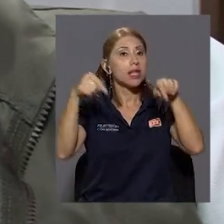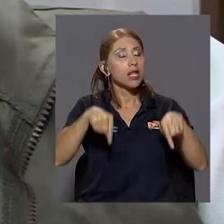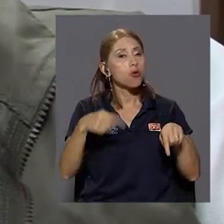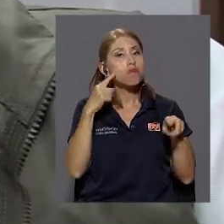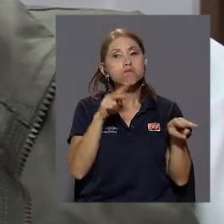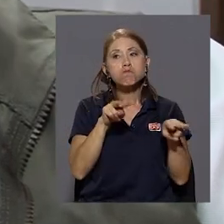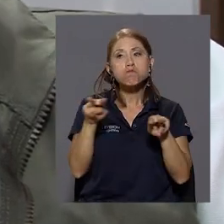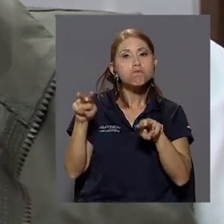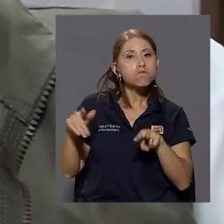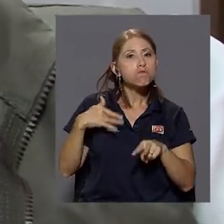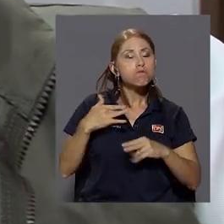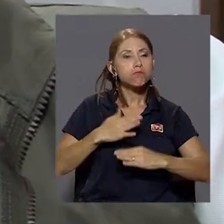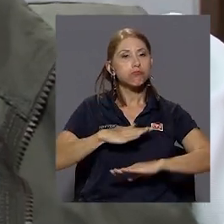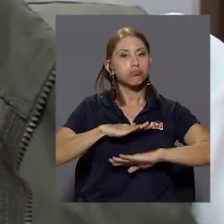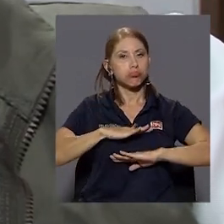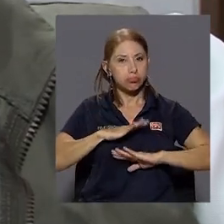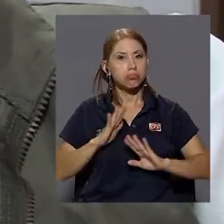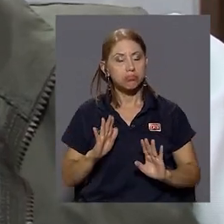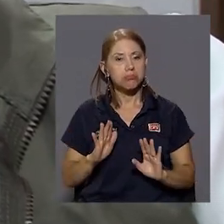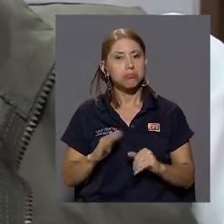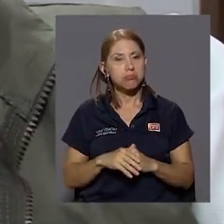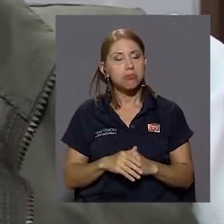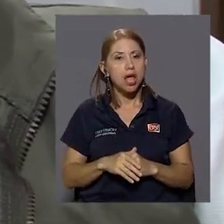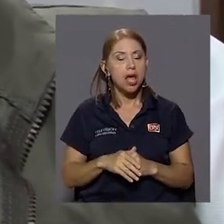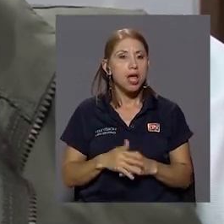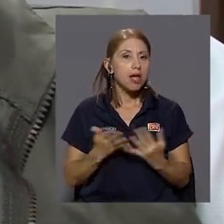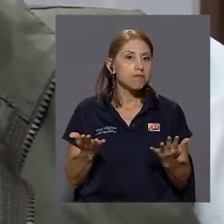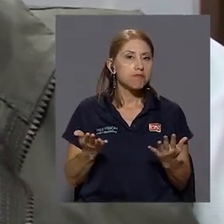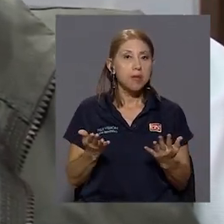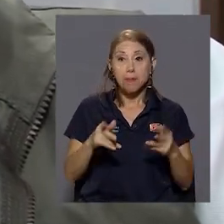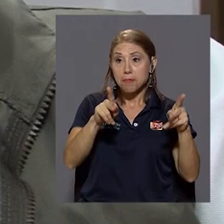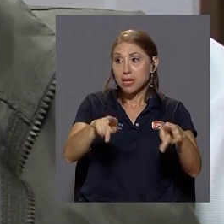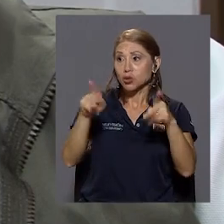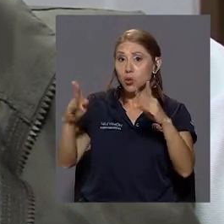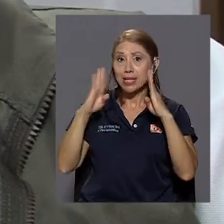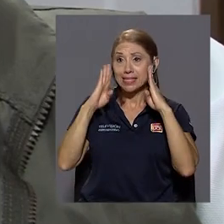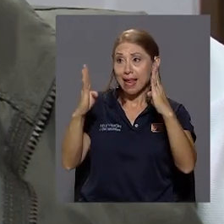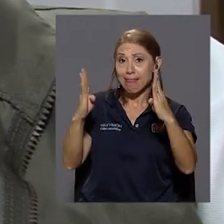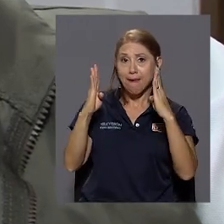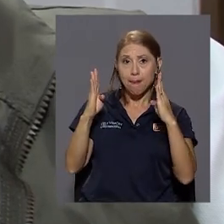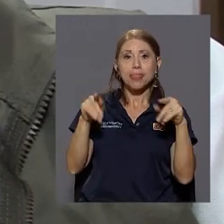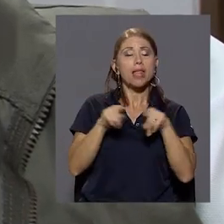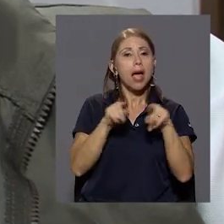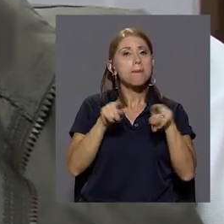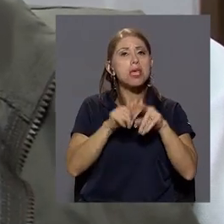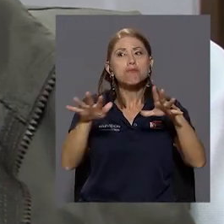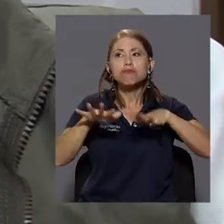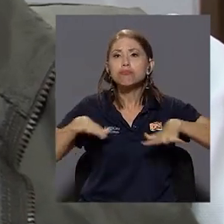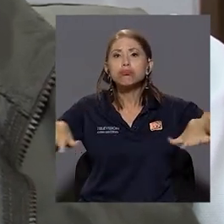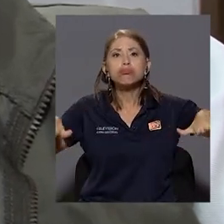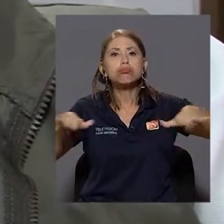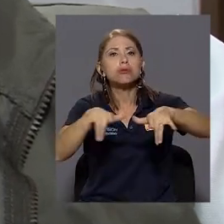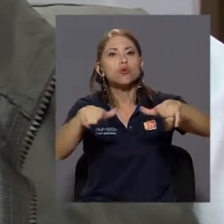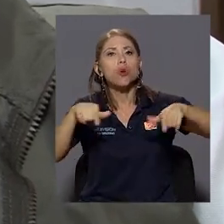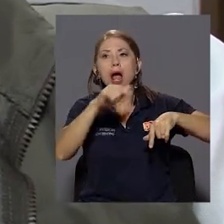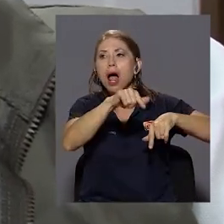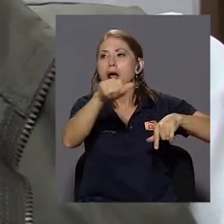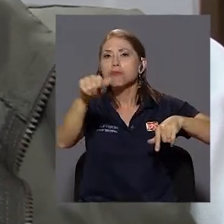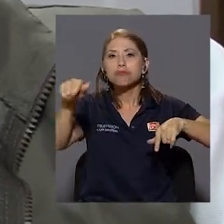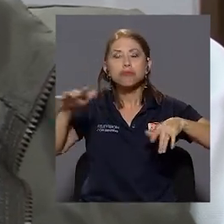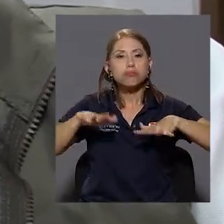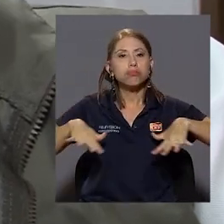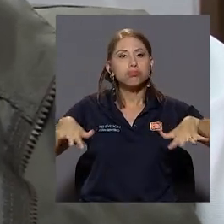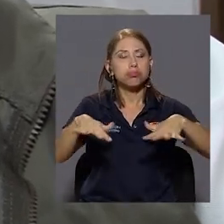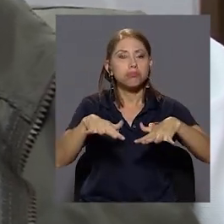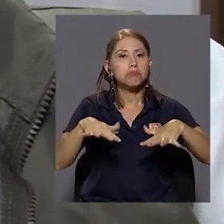satisfactorio tanto el trato del personal como las condiciones en la infraestructura del